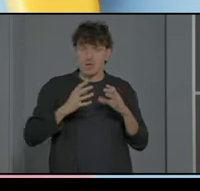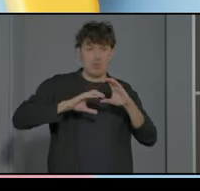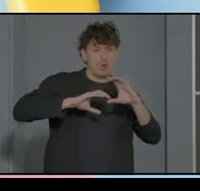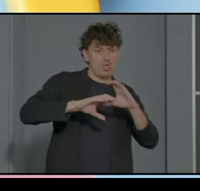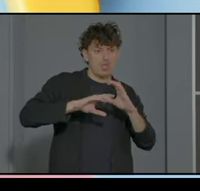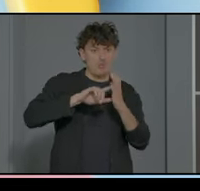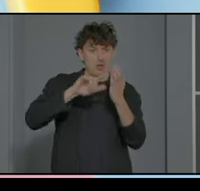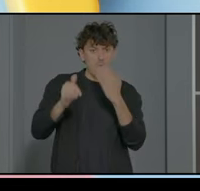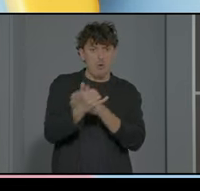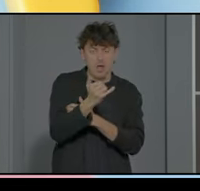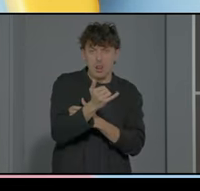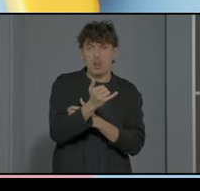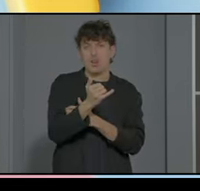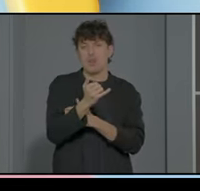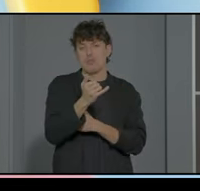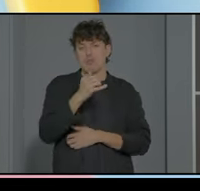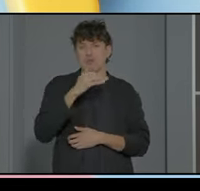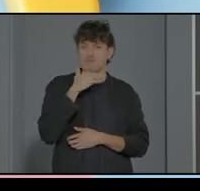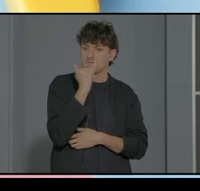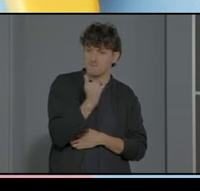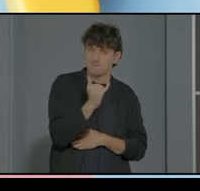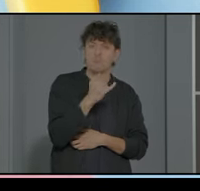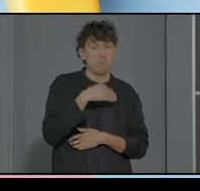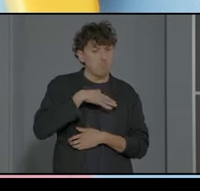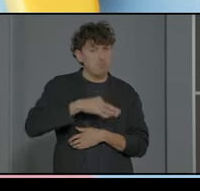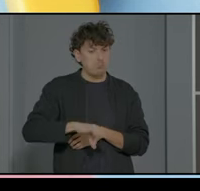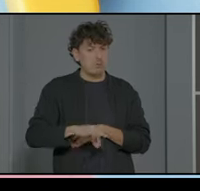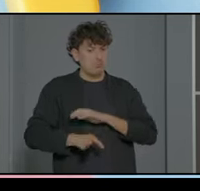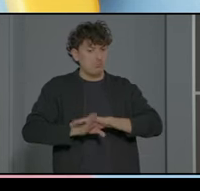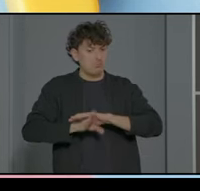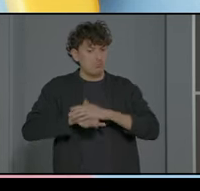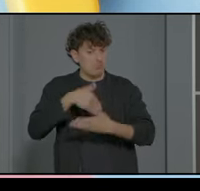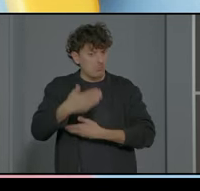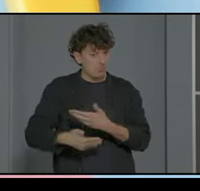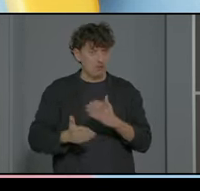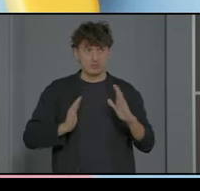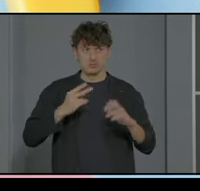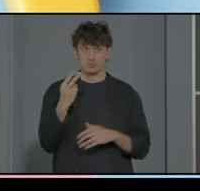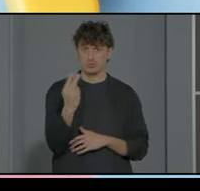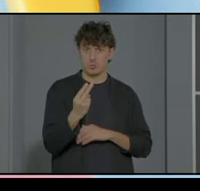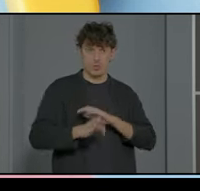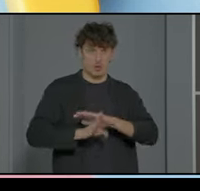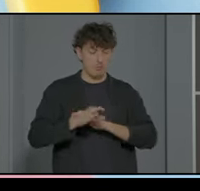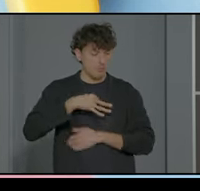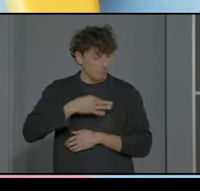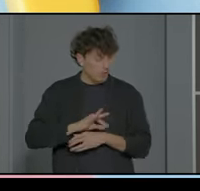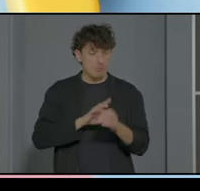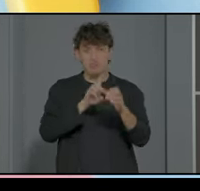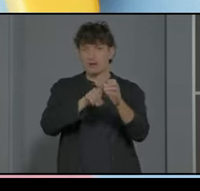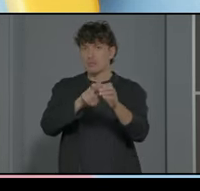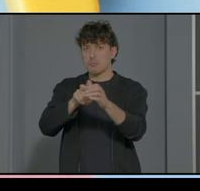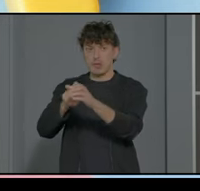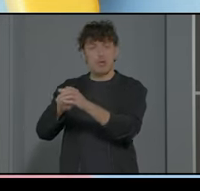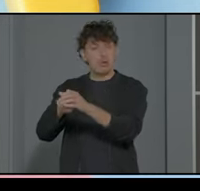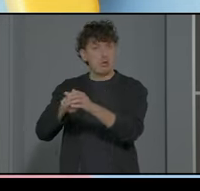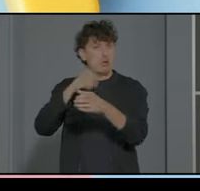lenguaje bueno tiene destrezas que hacen que pueda permanecer en la etapa de secundaria con un nivel de participación y demás